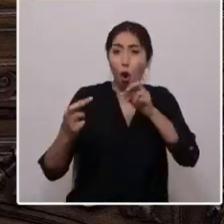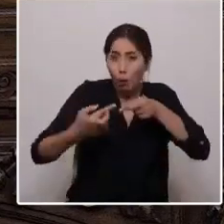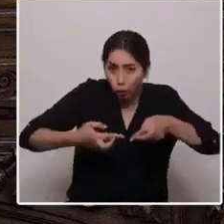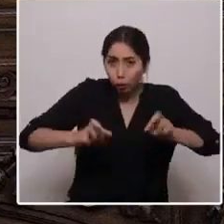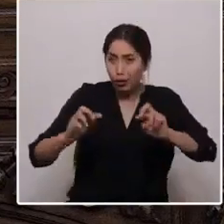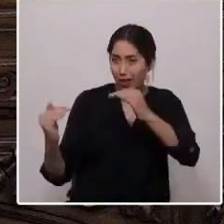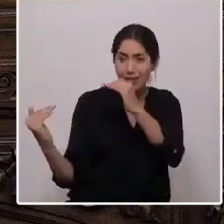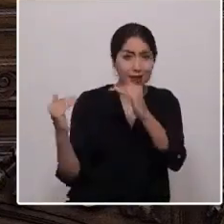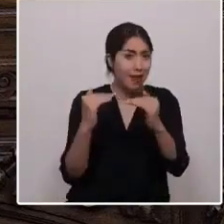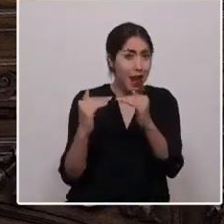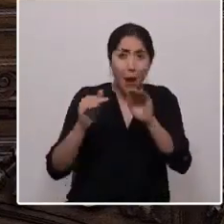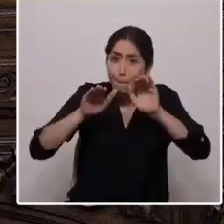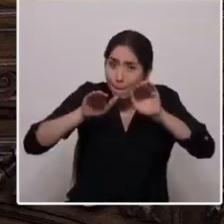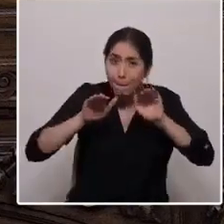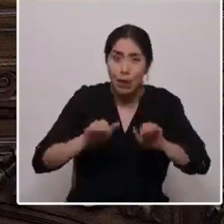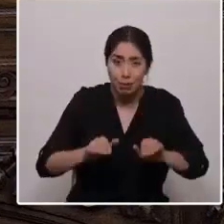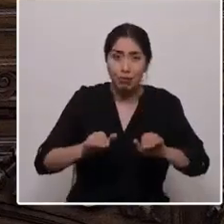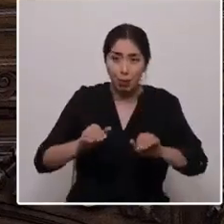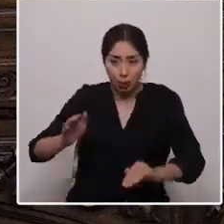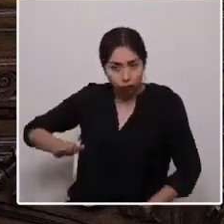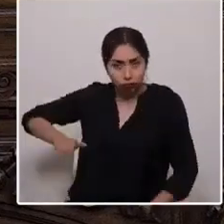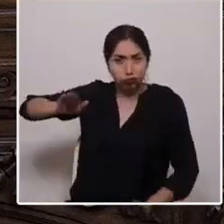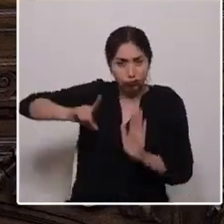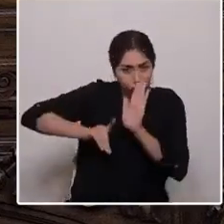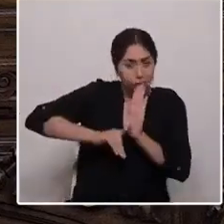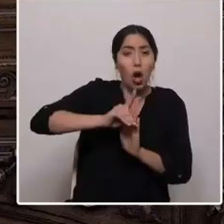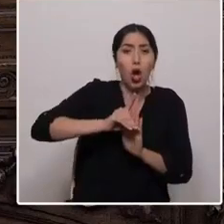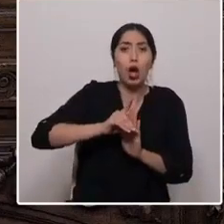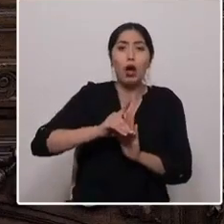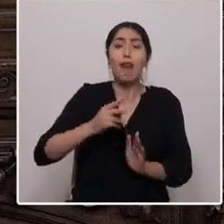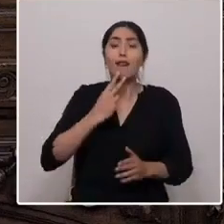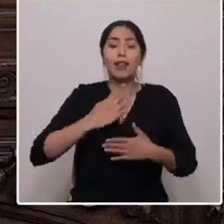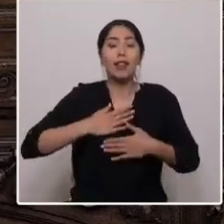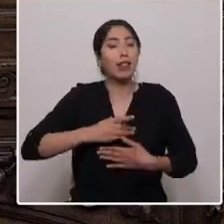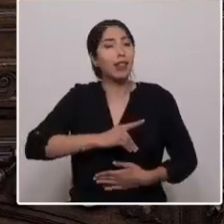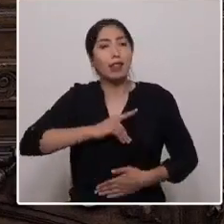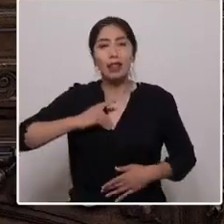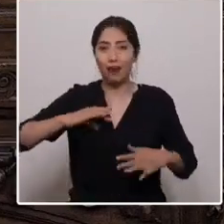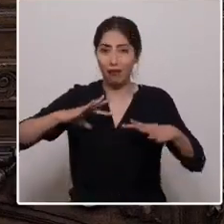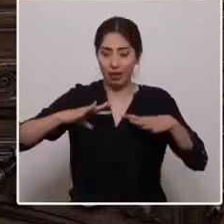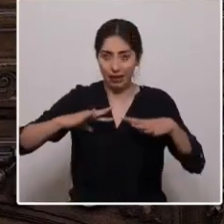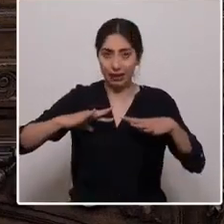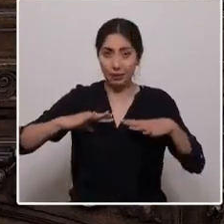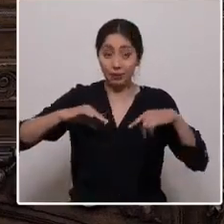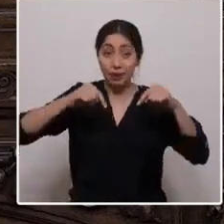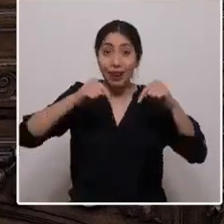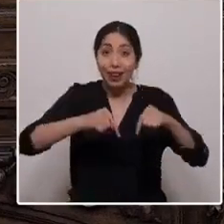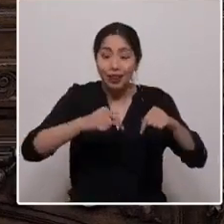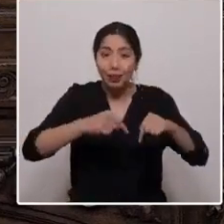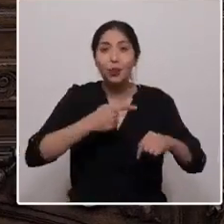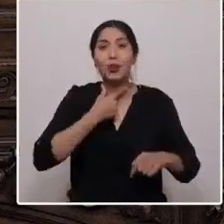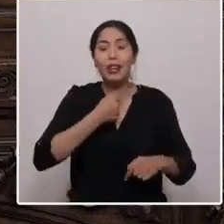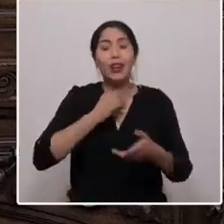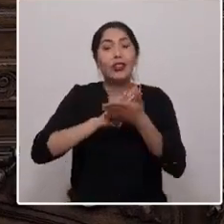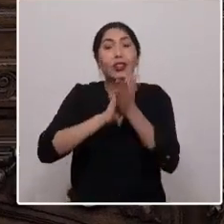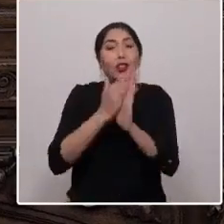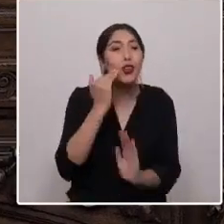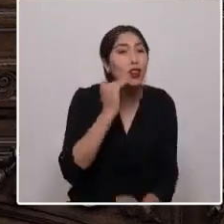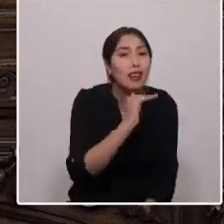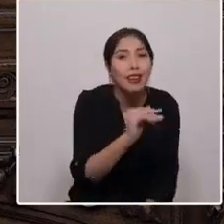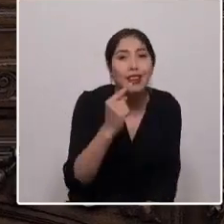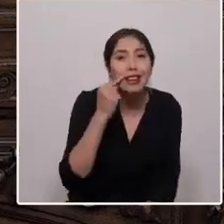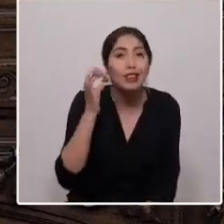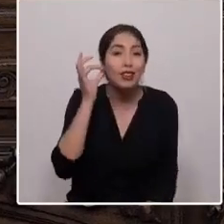digna y ser feliz. Este anhelo es para todas las niñas y niños de mi población y de todas las